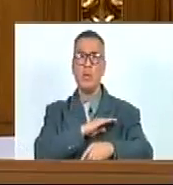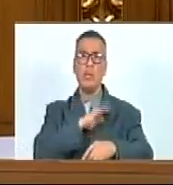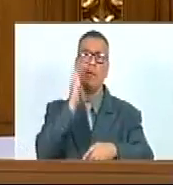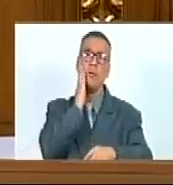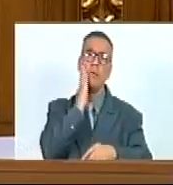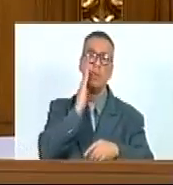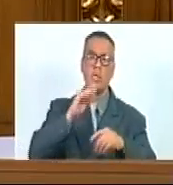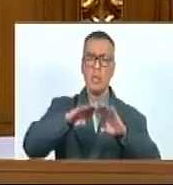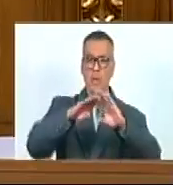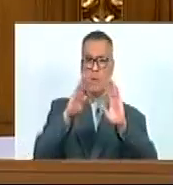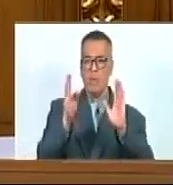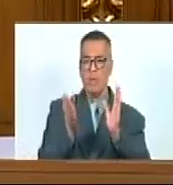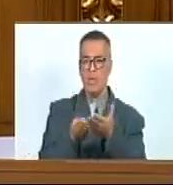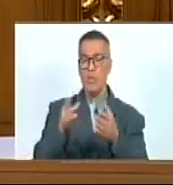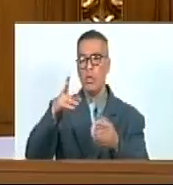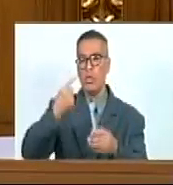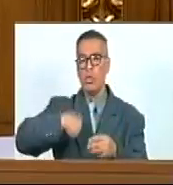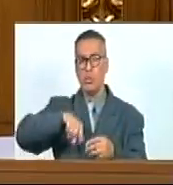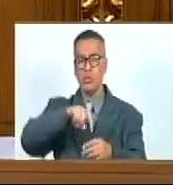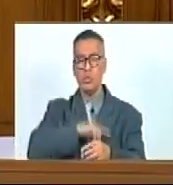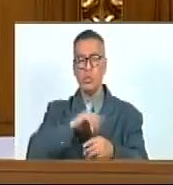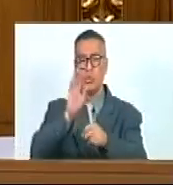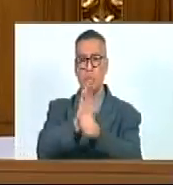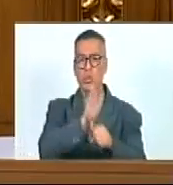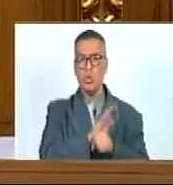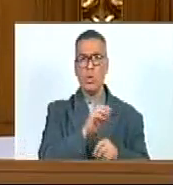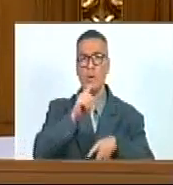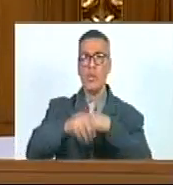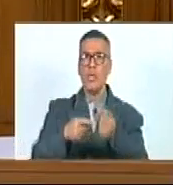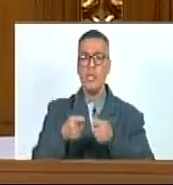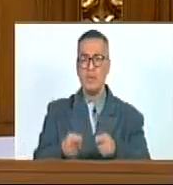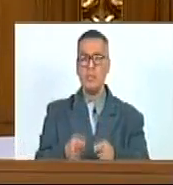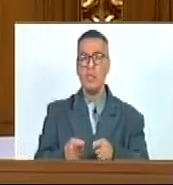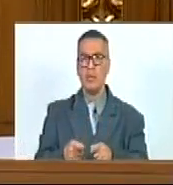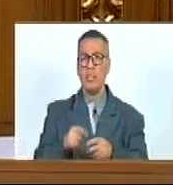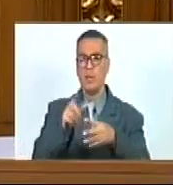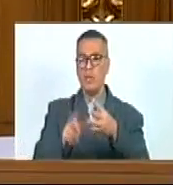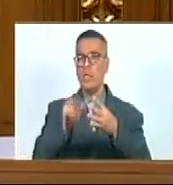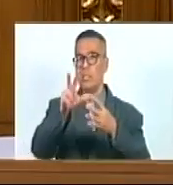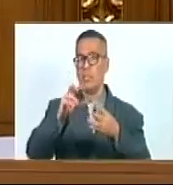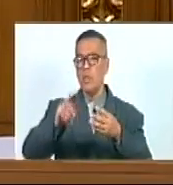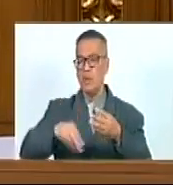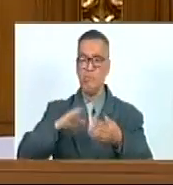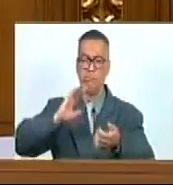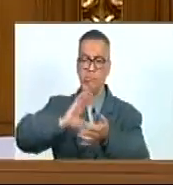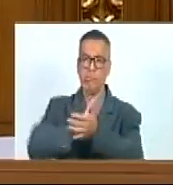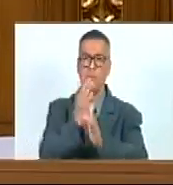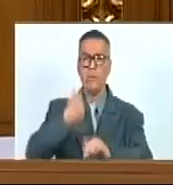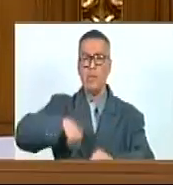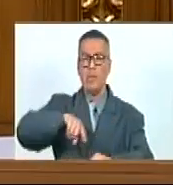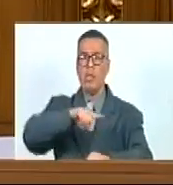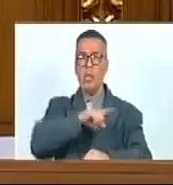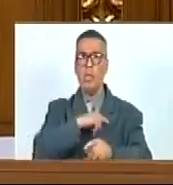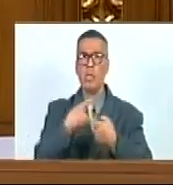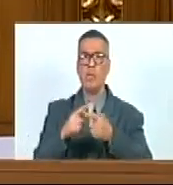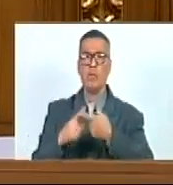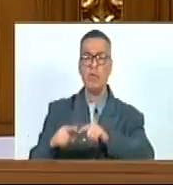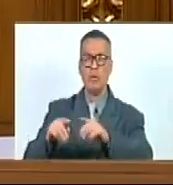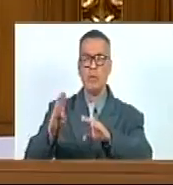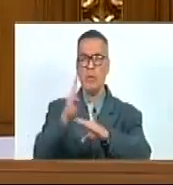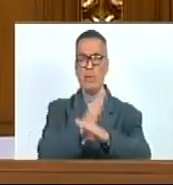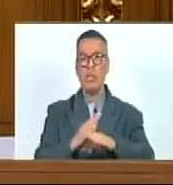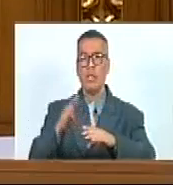tierra Nosotros No amparamos Aquellos intentos De terceros Por acabar Con nuestra Biodiversidad